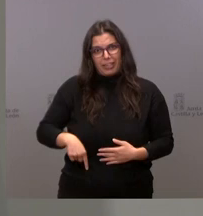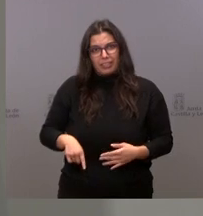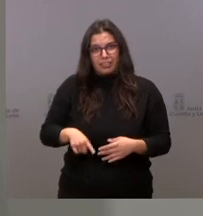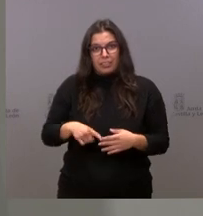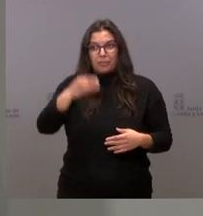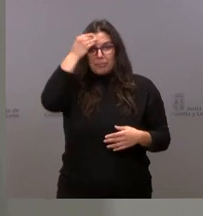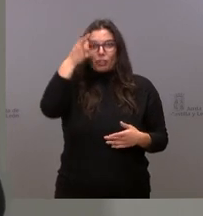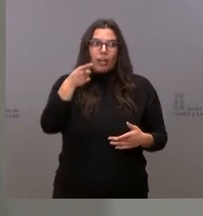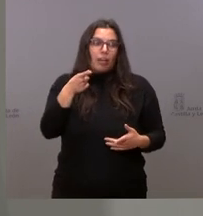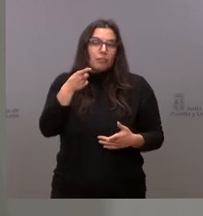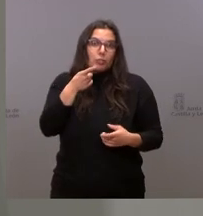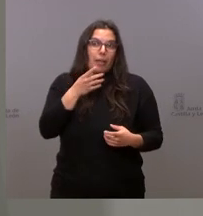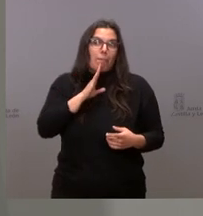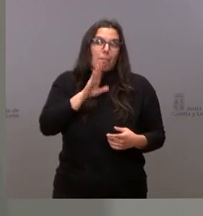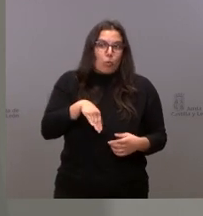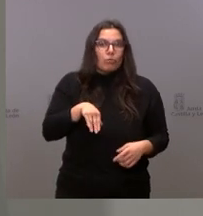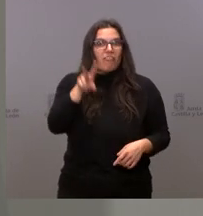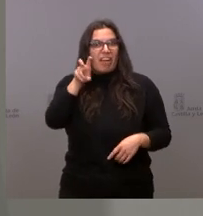creo que es una buena bebida para todos.